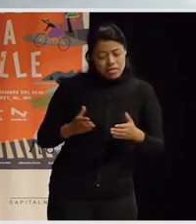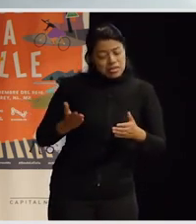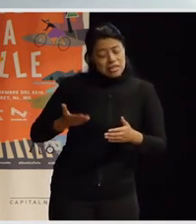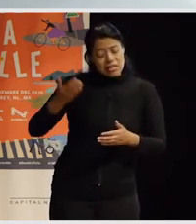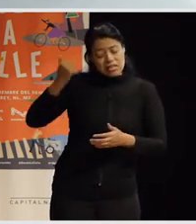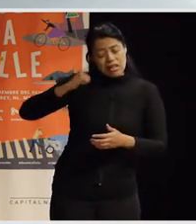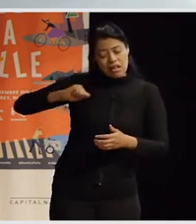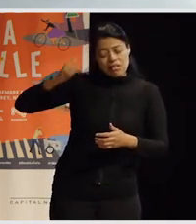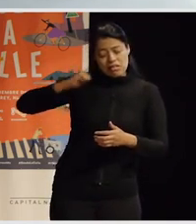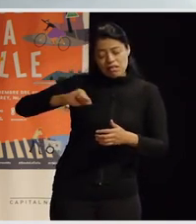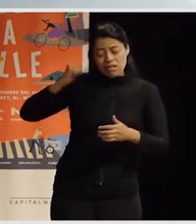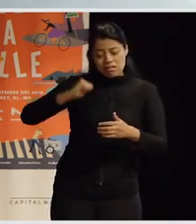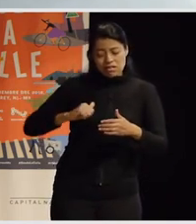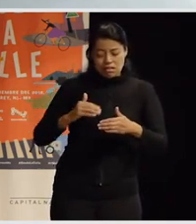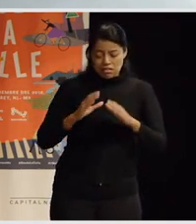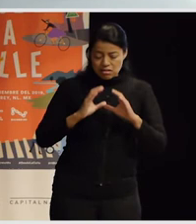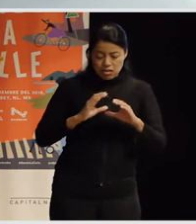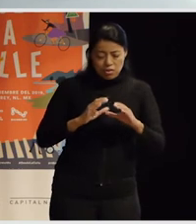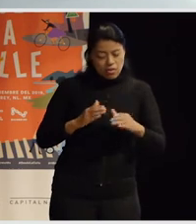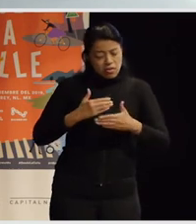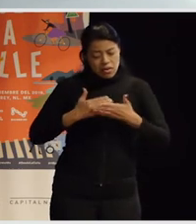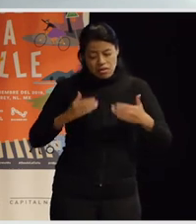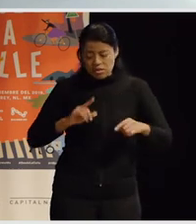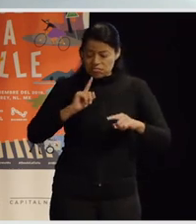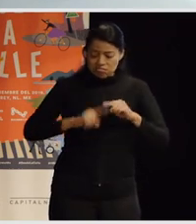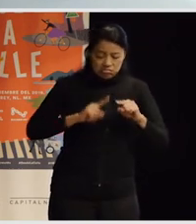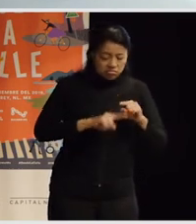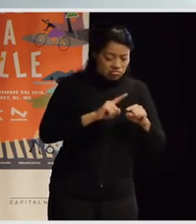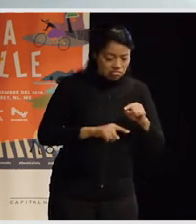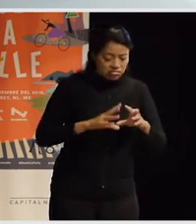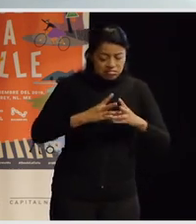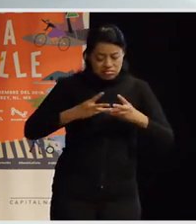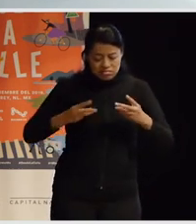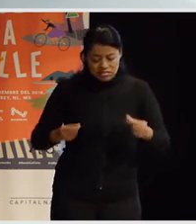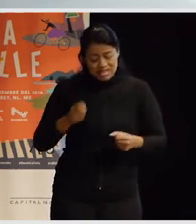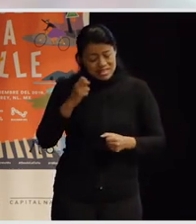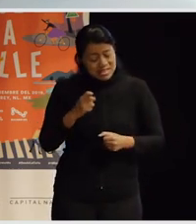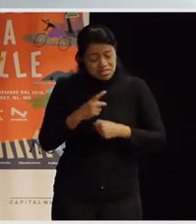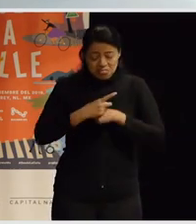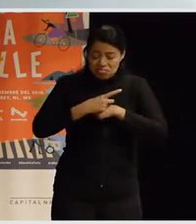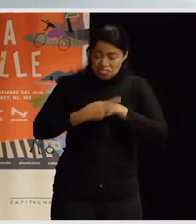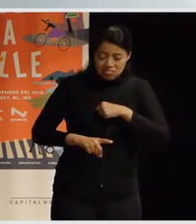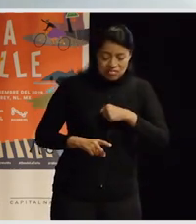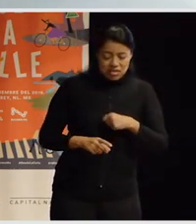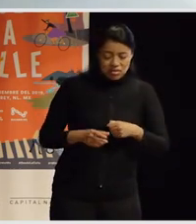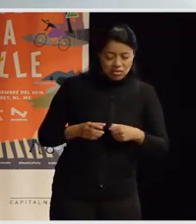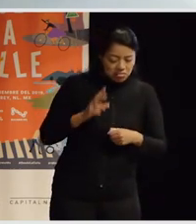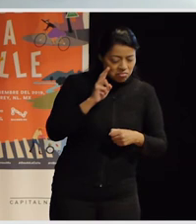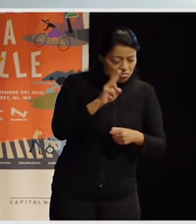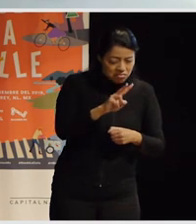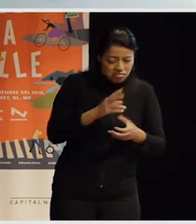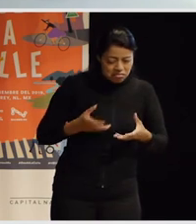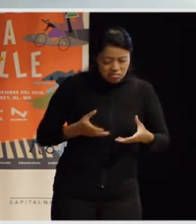y generaciones ¿no? entonces yo creo que que ese nivel es súper peligroso de hecho bueno es que ayer justo me leí un artículo de